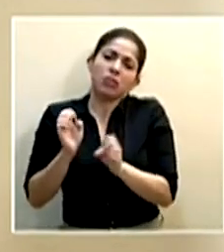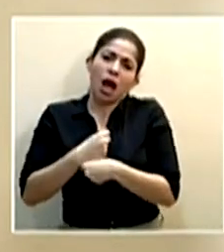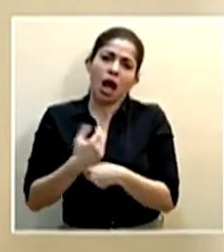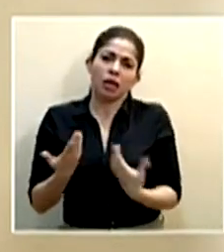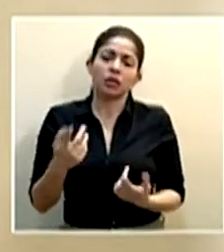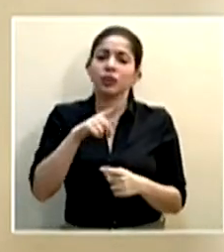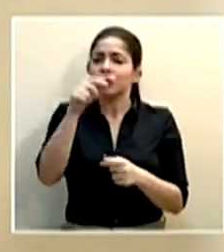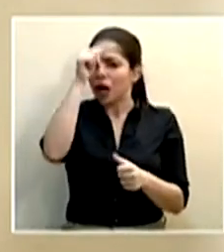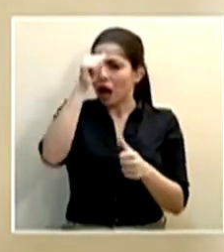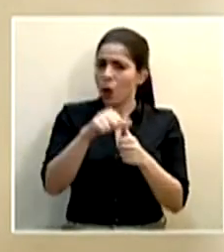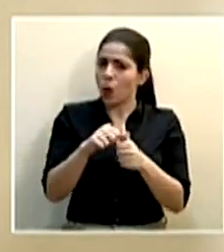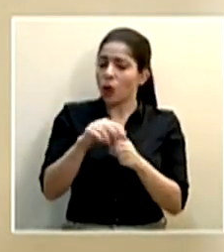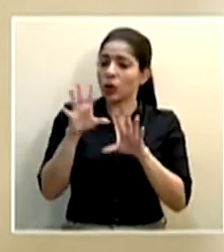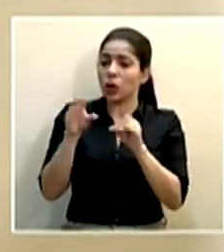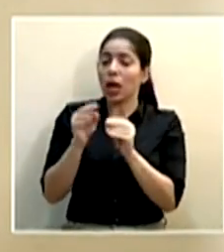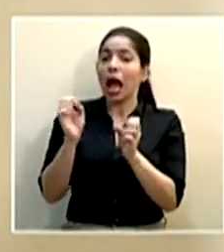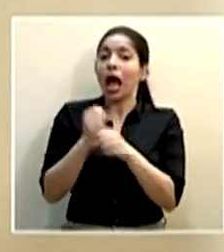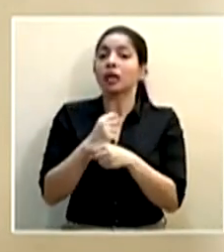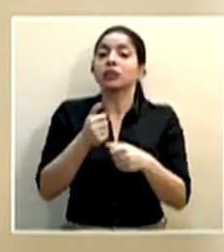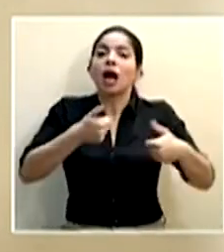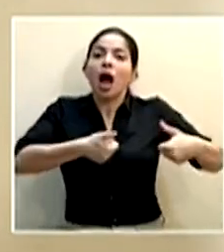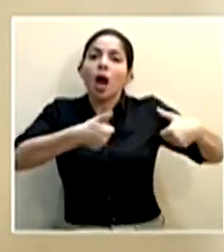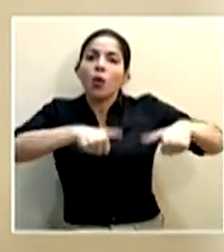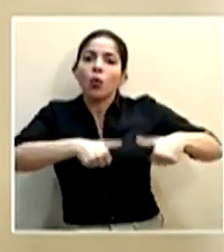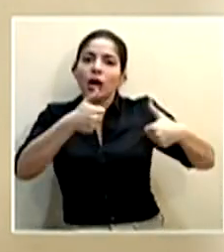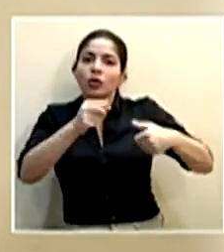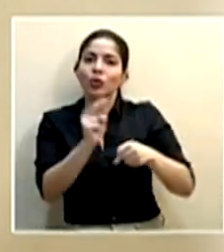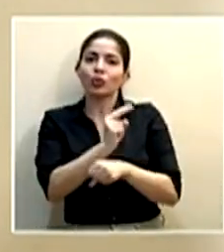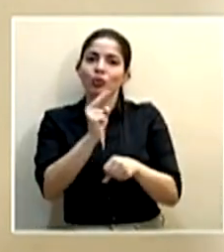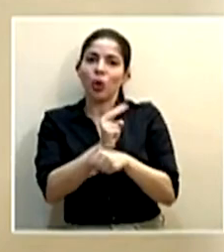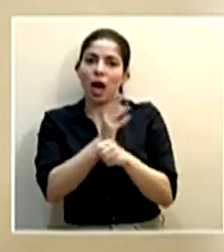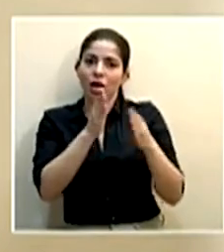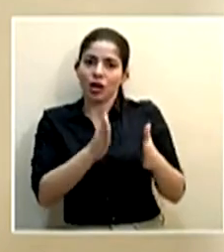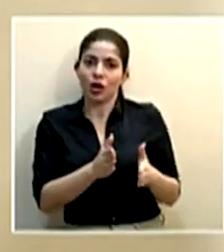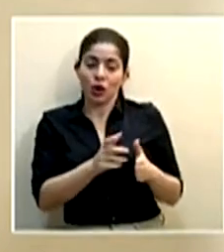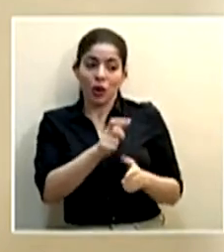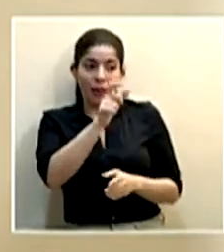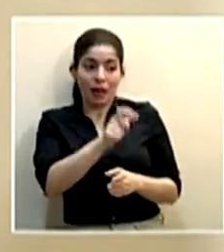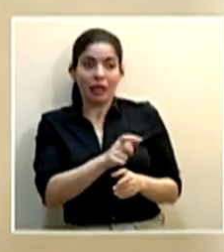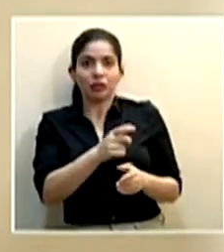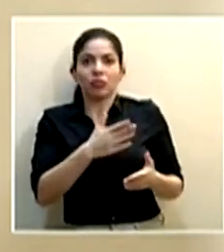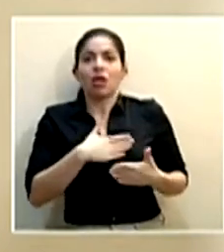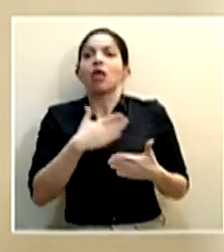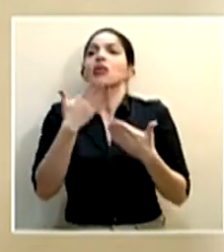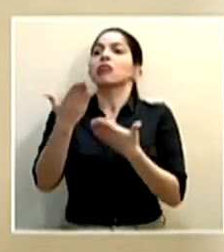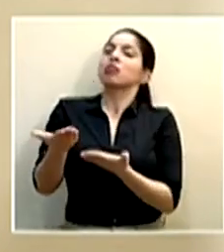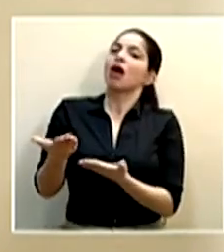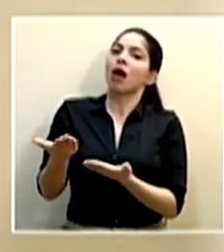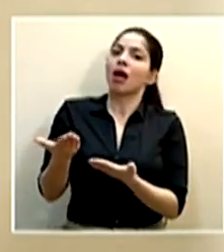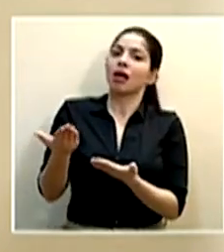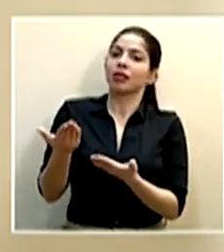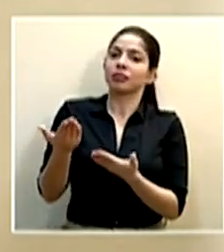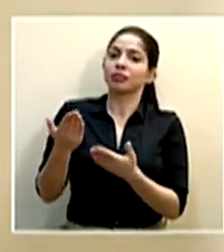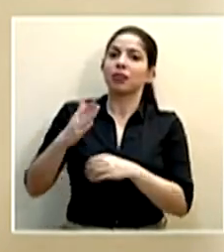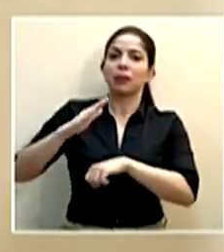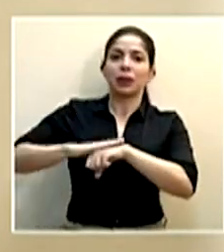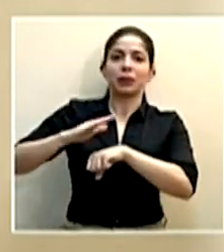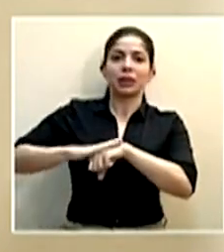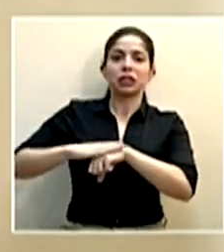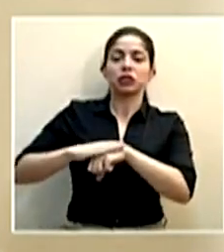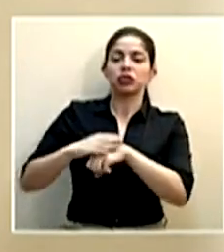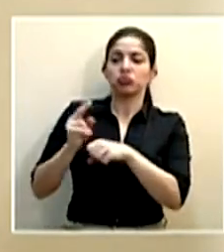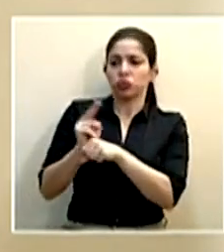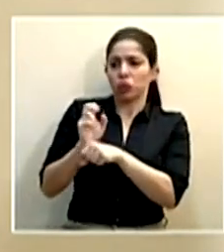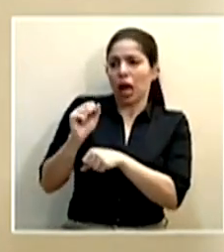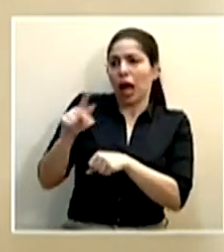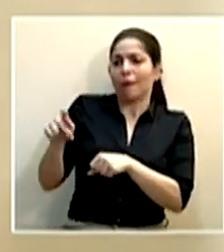también que esto se haría bajo un acuerdo de usuario, de uso de usuario y también ahí el usuario estaría dando su asentimiento a usar la